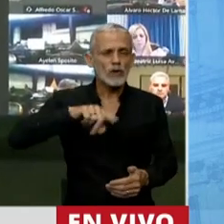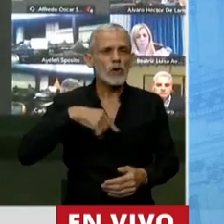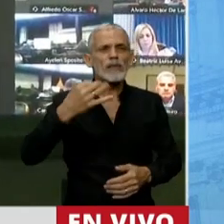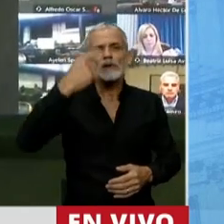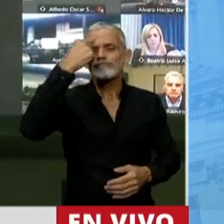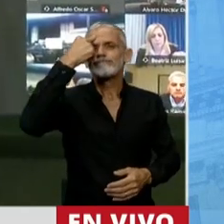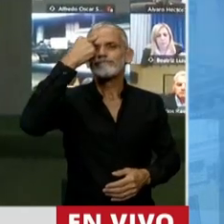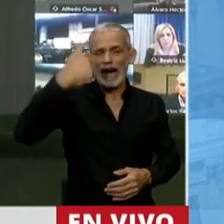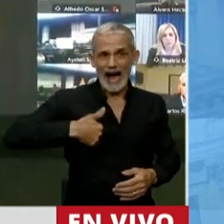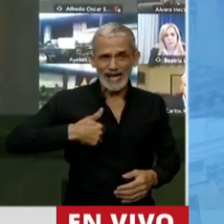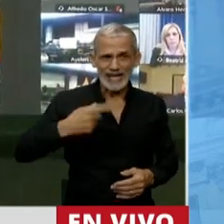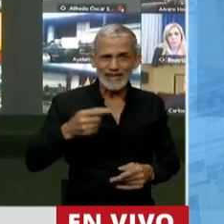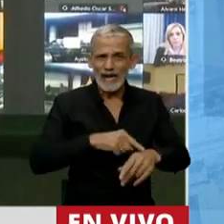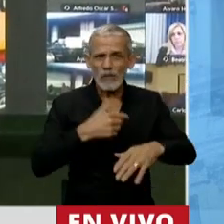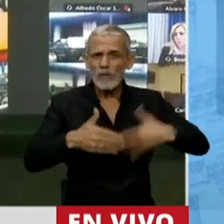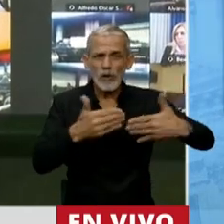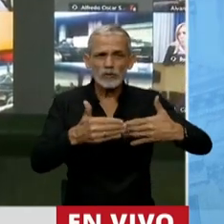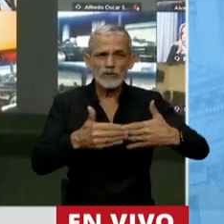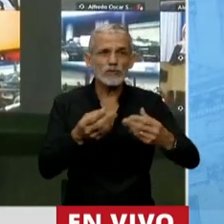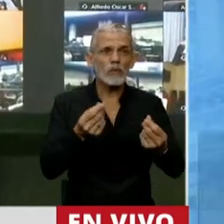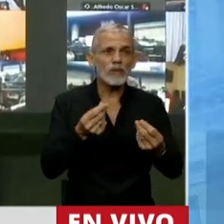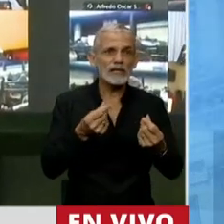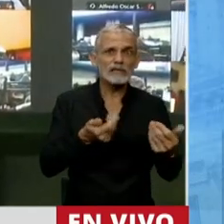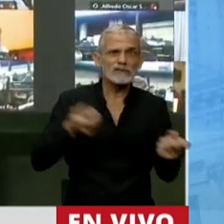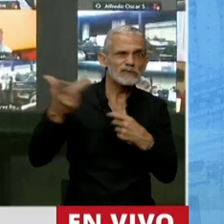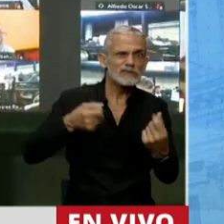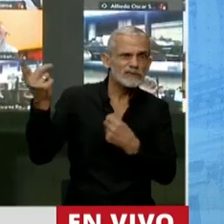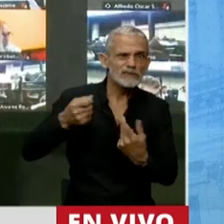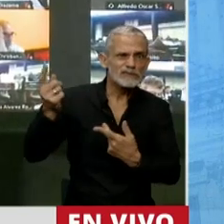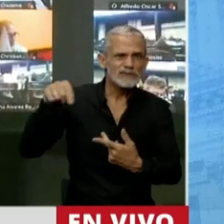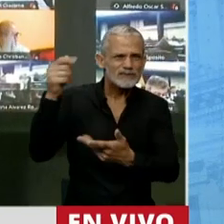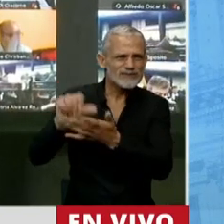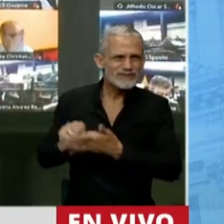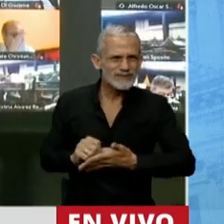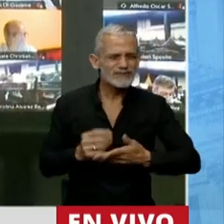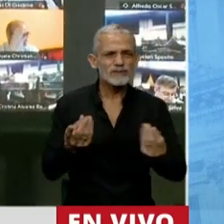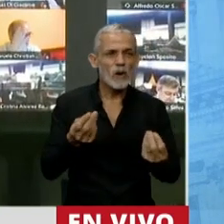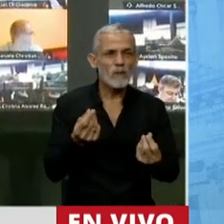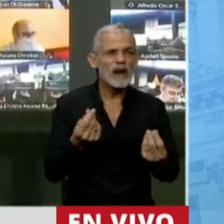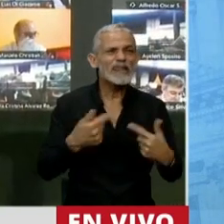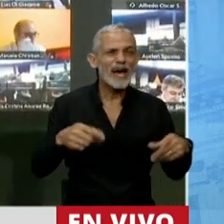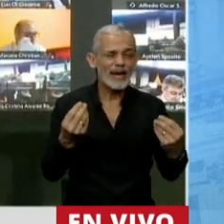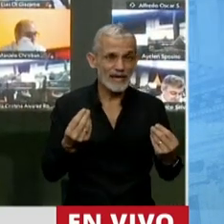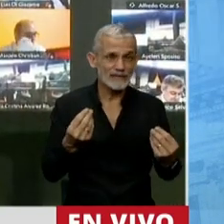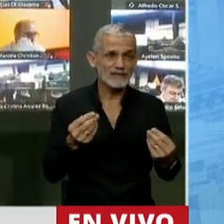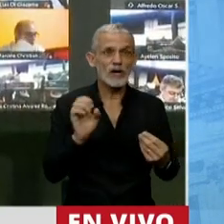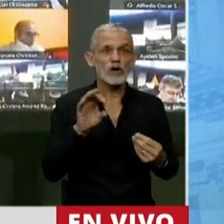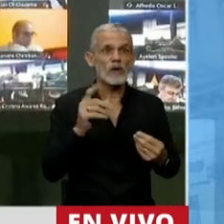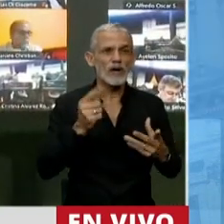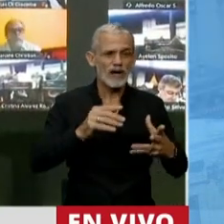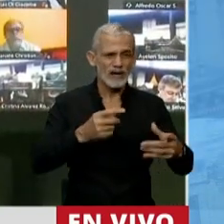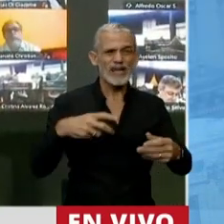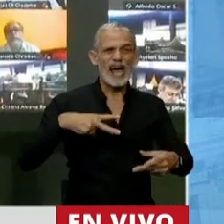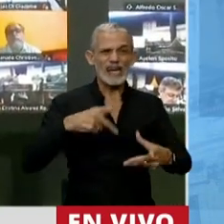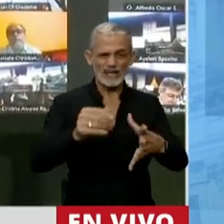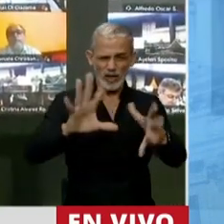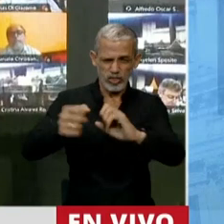conscientes de la Argentina está viviendo un proceso de descapitalización. La descapitalización no es otra cosa que el nombre técnico de la destrucción